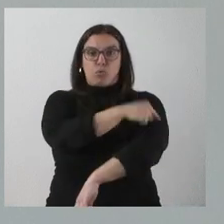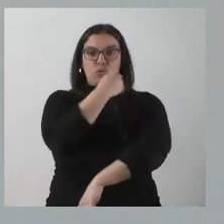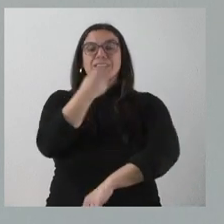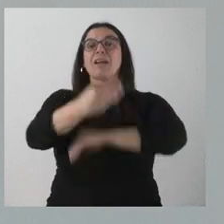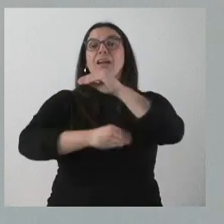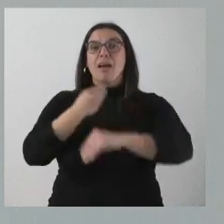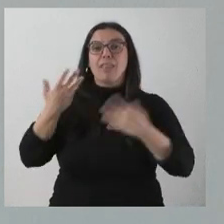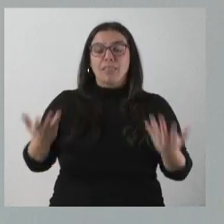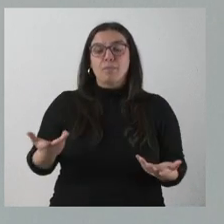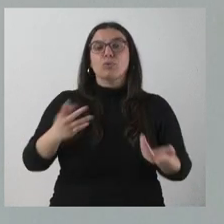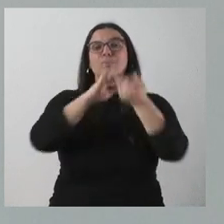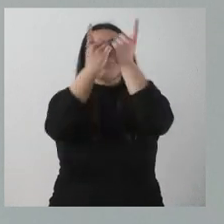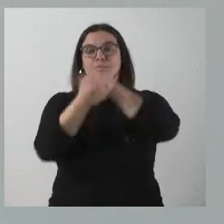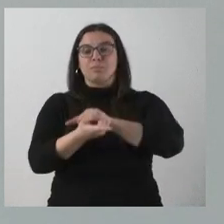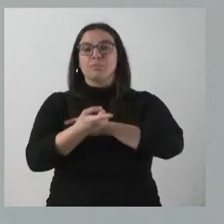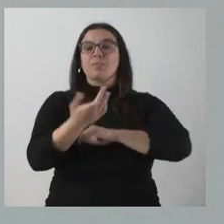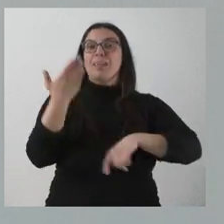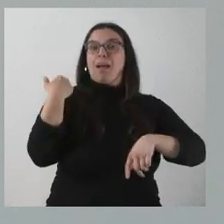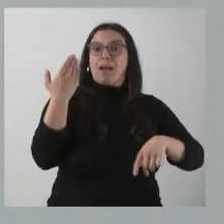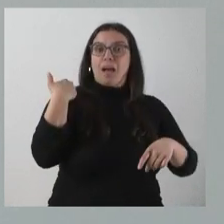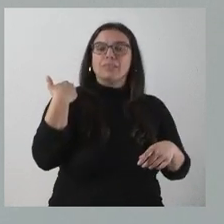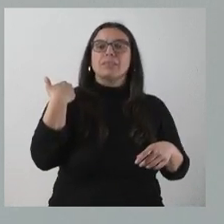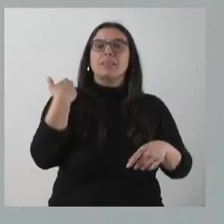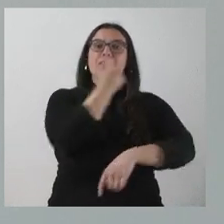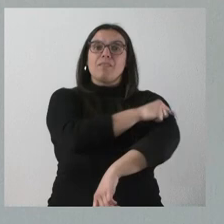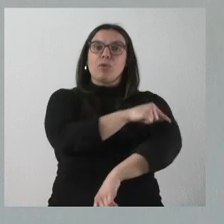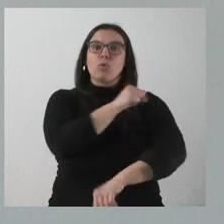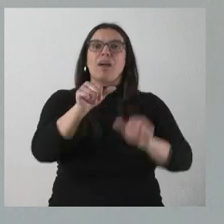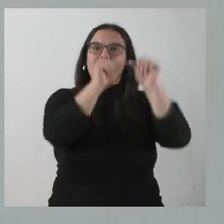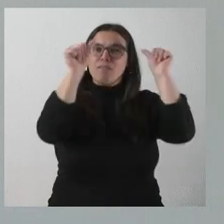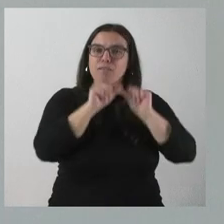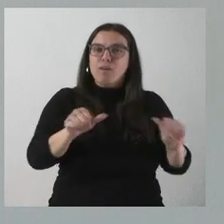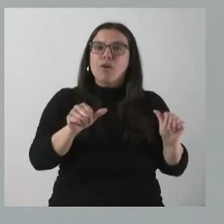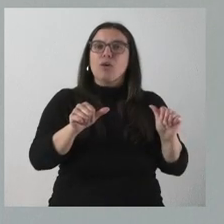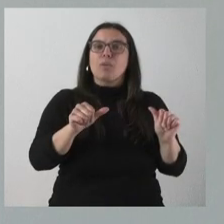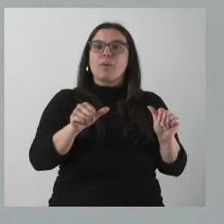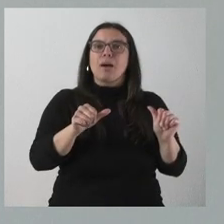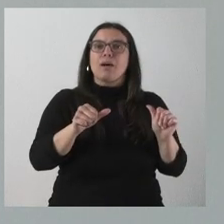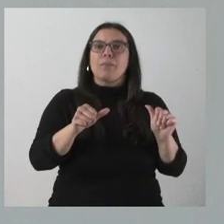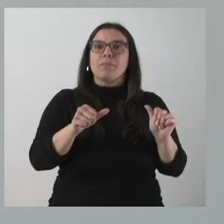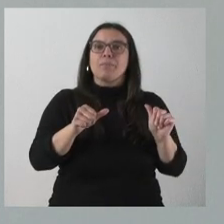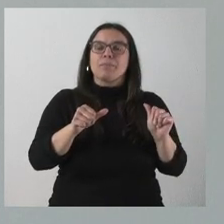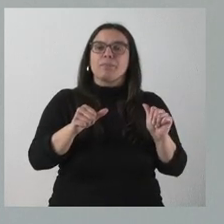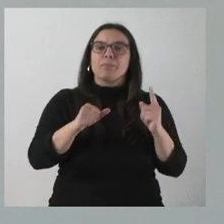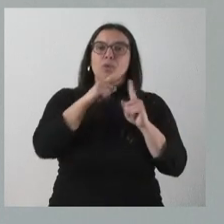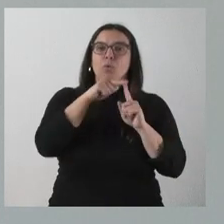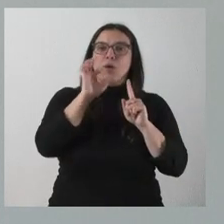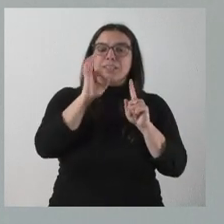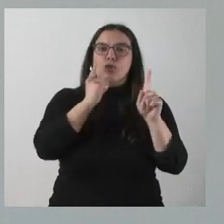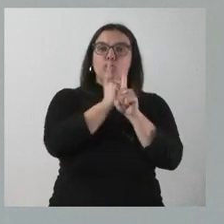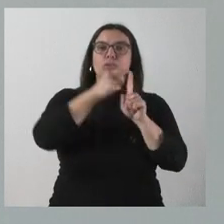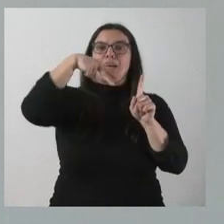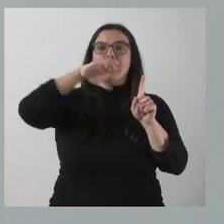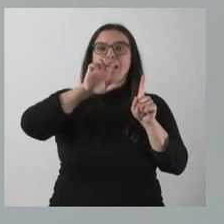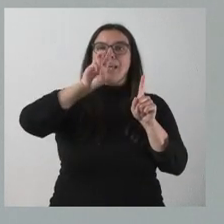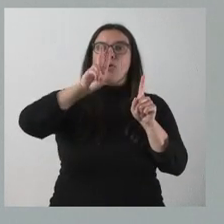lo que hacemos es sustituir la anterior pauta vacunal que estaba basada en una dosis antineumocócica